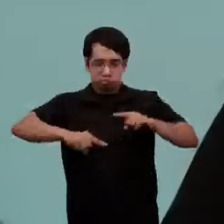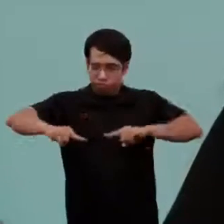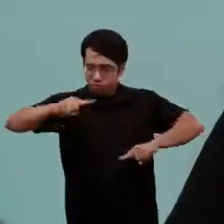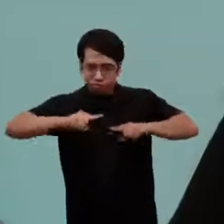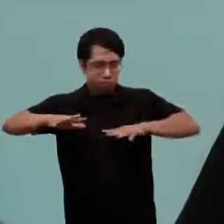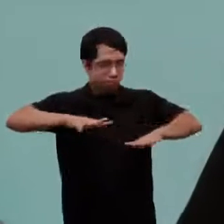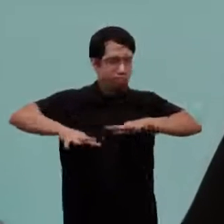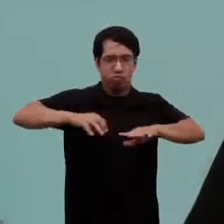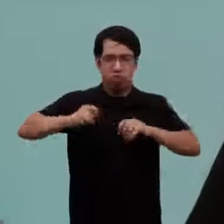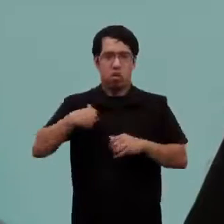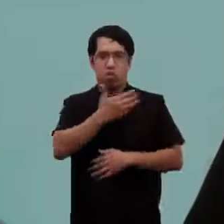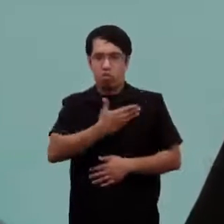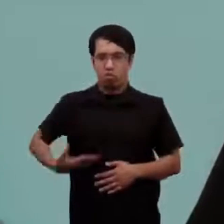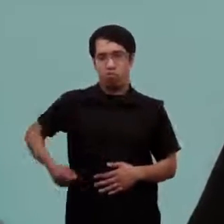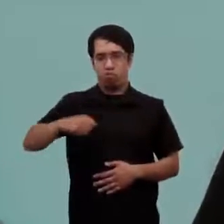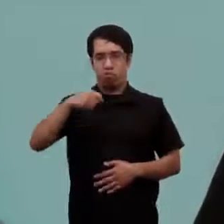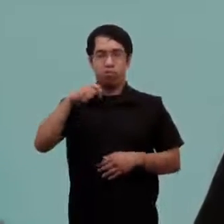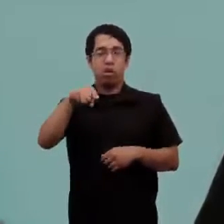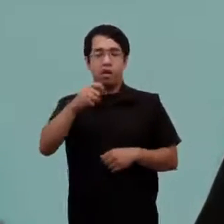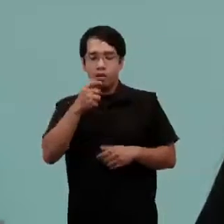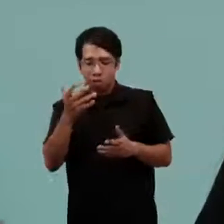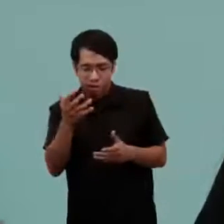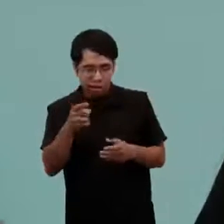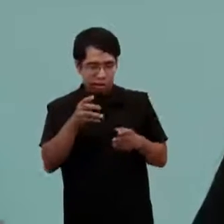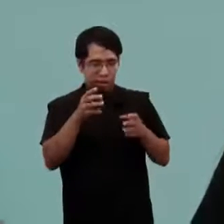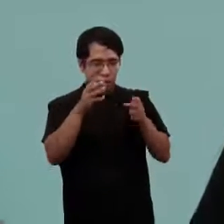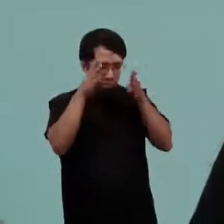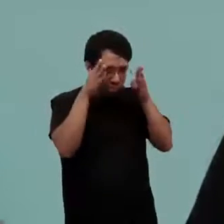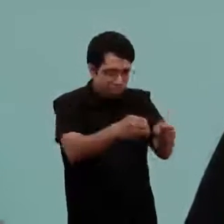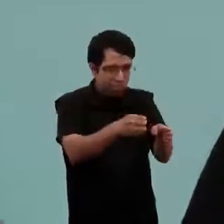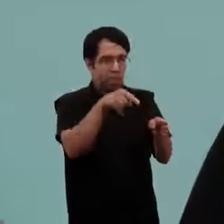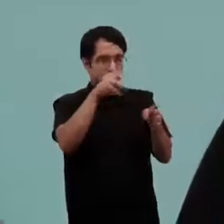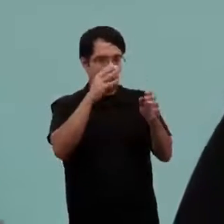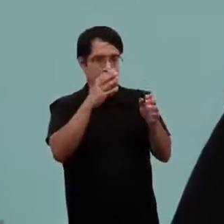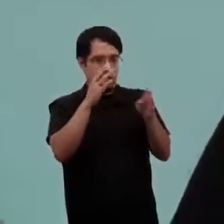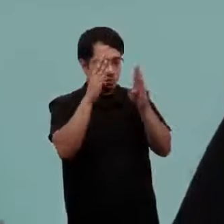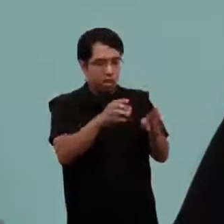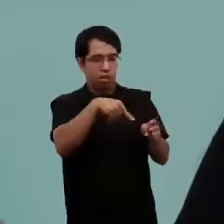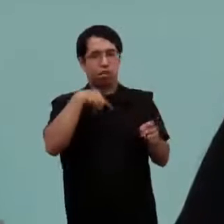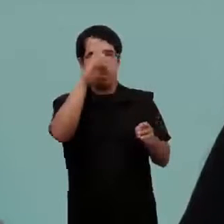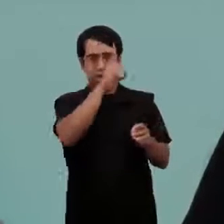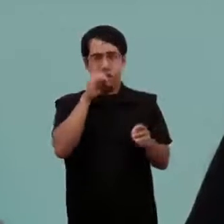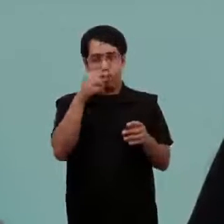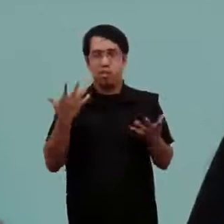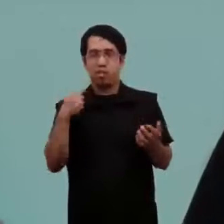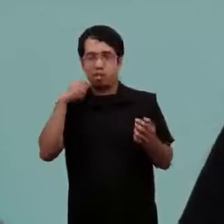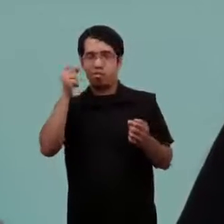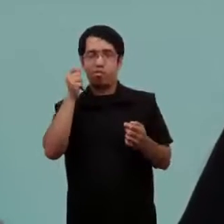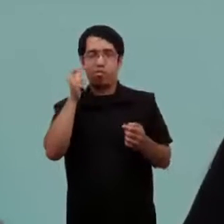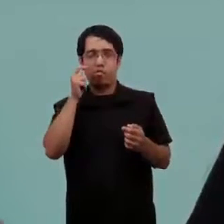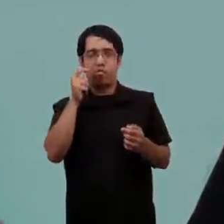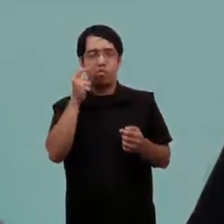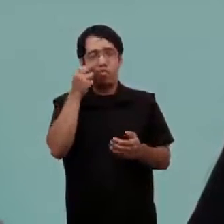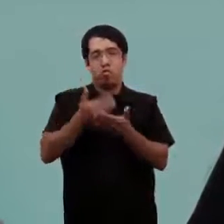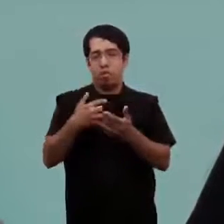agenda de gobierno dar prioridad al sector de la discapacidad, y bueno, y eso hace también a que haya mayor articulación en cuanto al